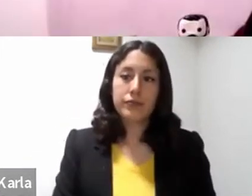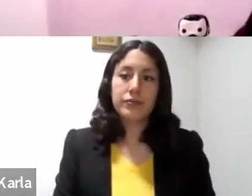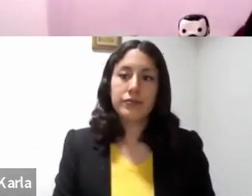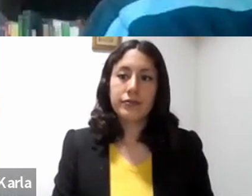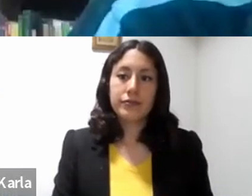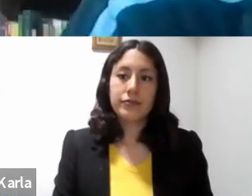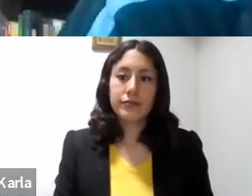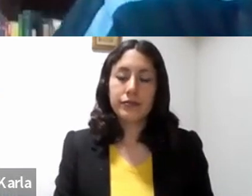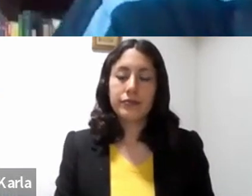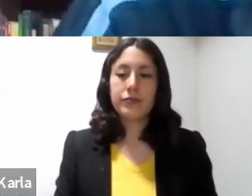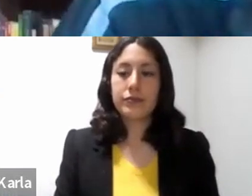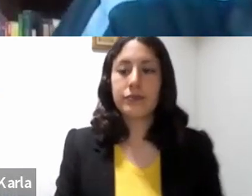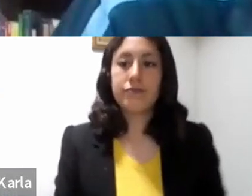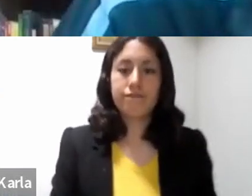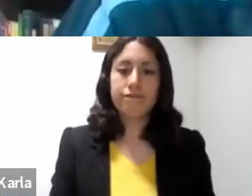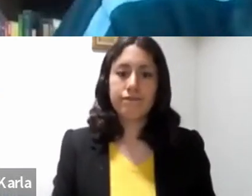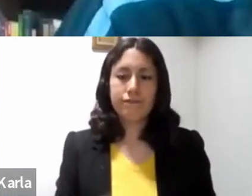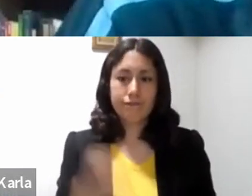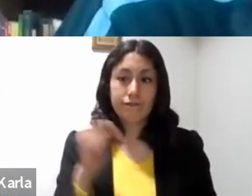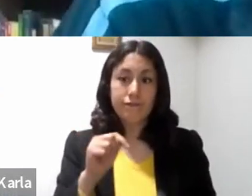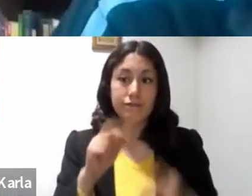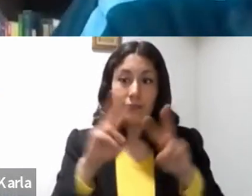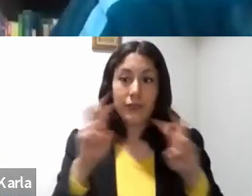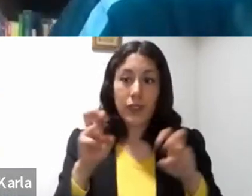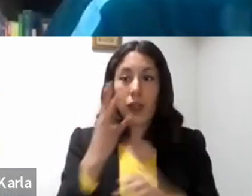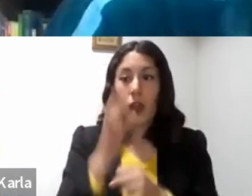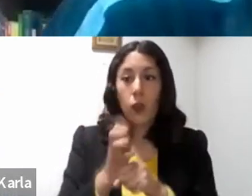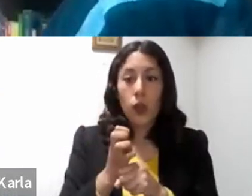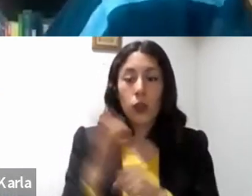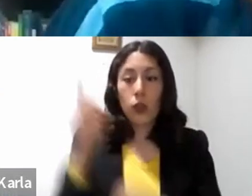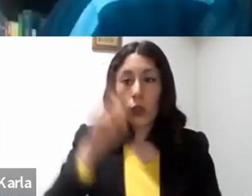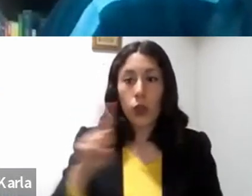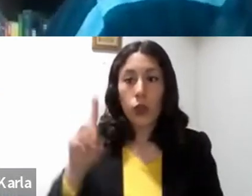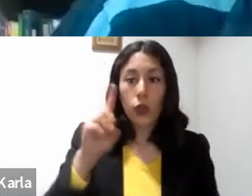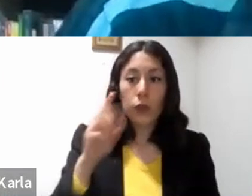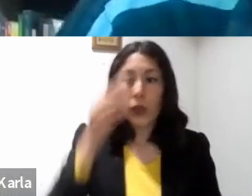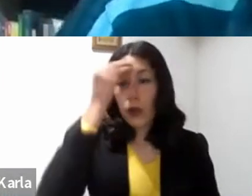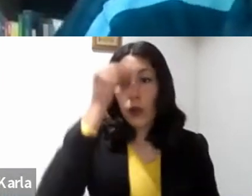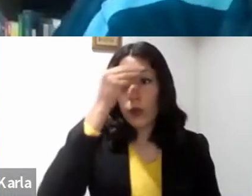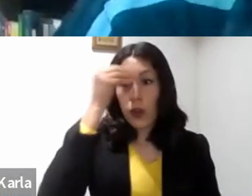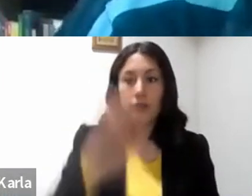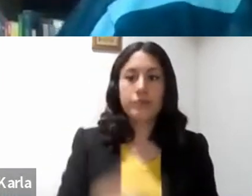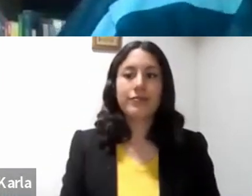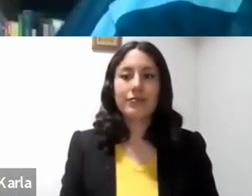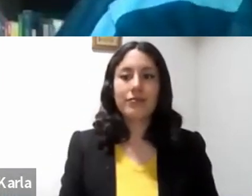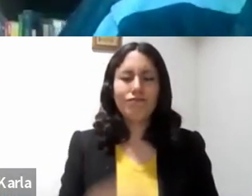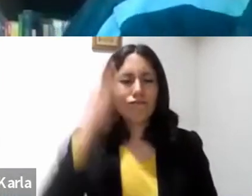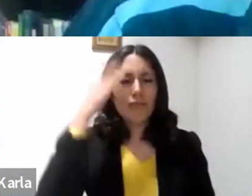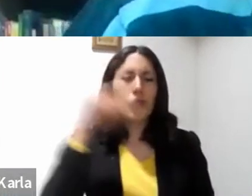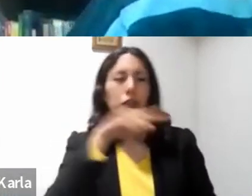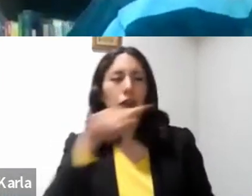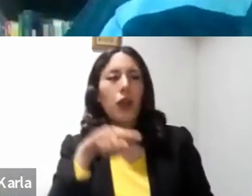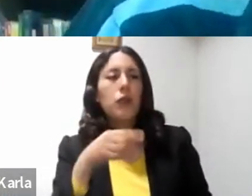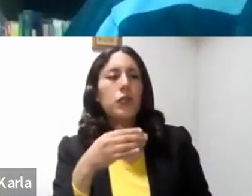en esta charla y hace el cuarto domingo de cuaresma. Yo sé que ustedes todos se saben la lectura, se